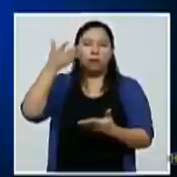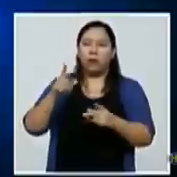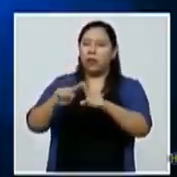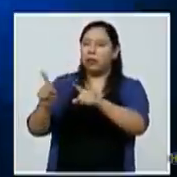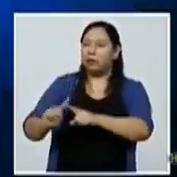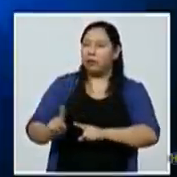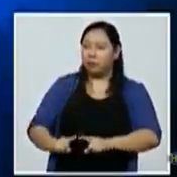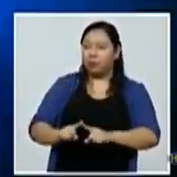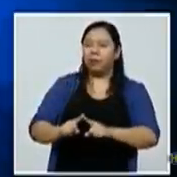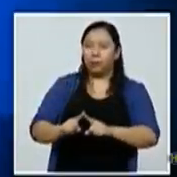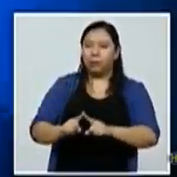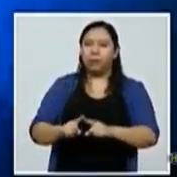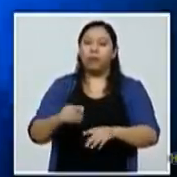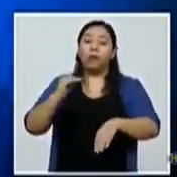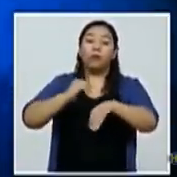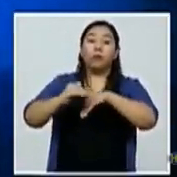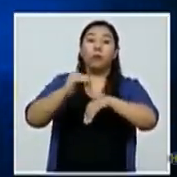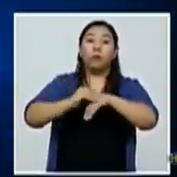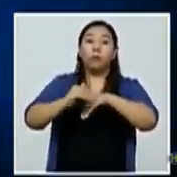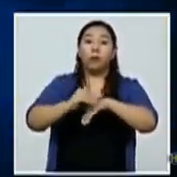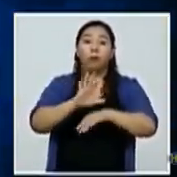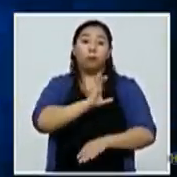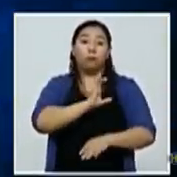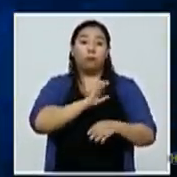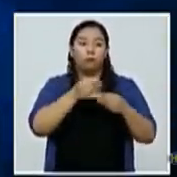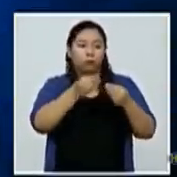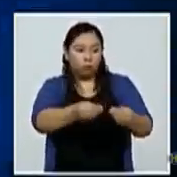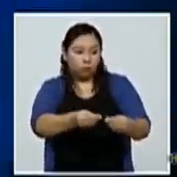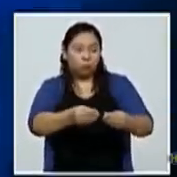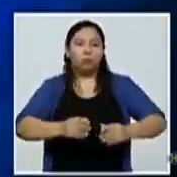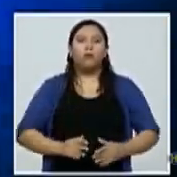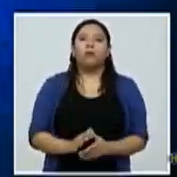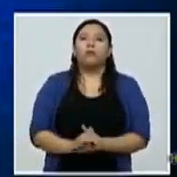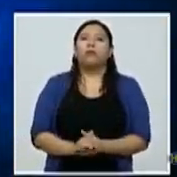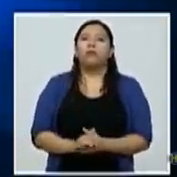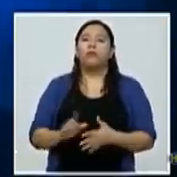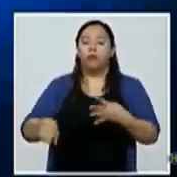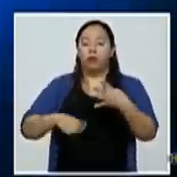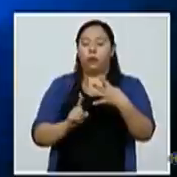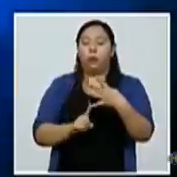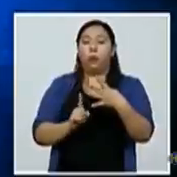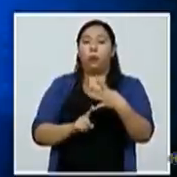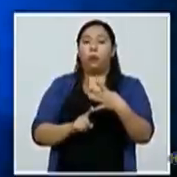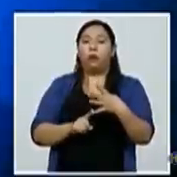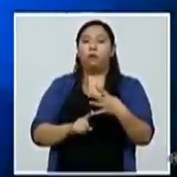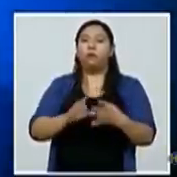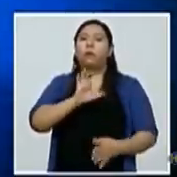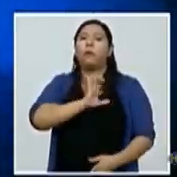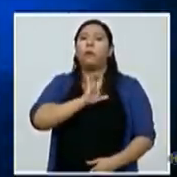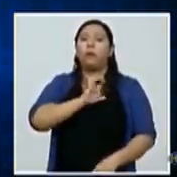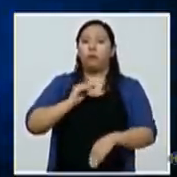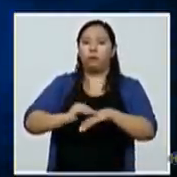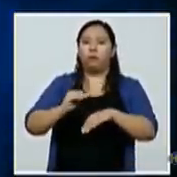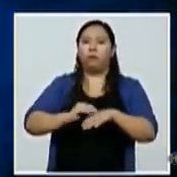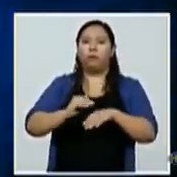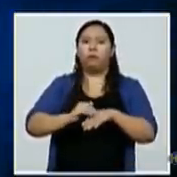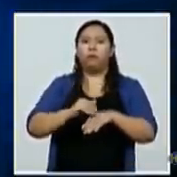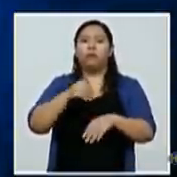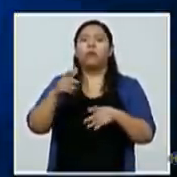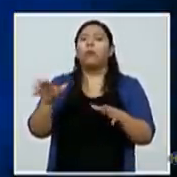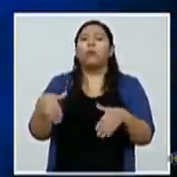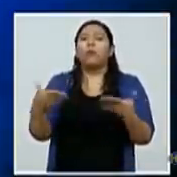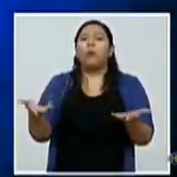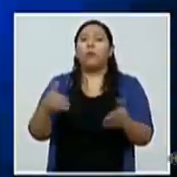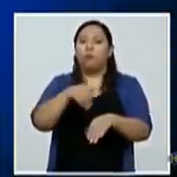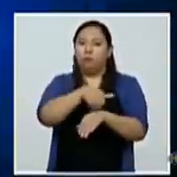con sus respectivos salvoconductos. Cuarto, los últimos salvoconductos autorizados son los digitales, emitidos a